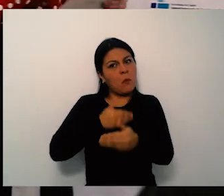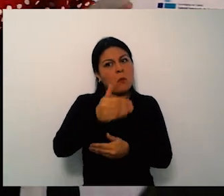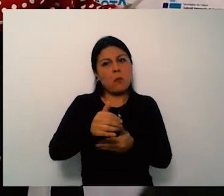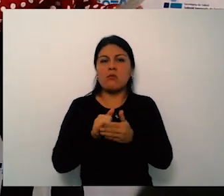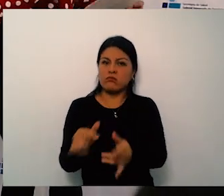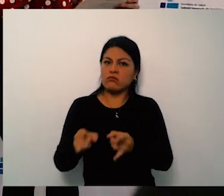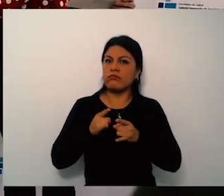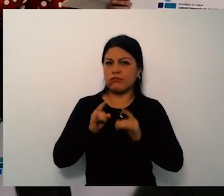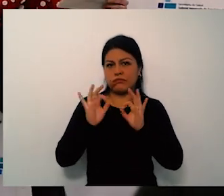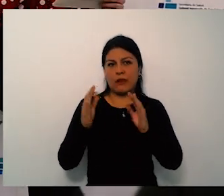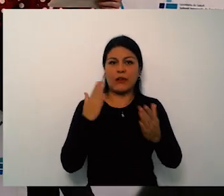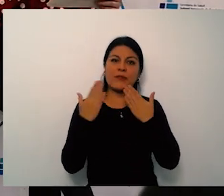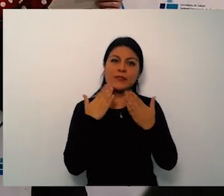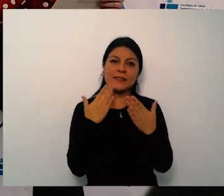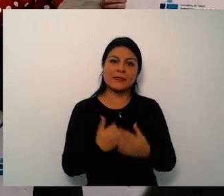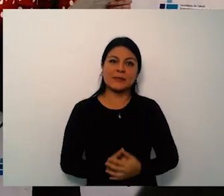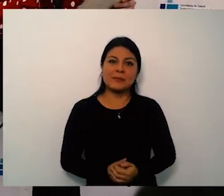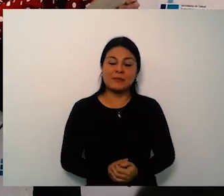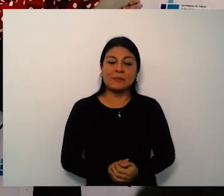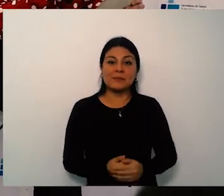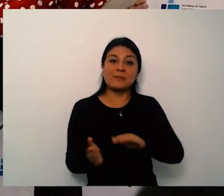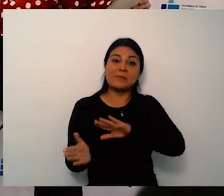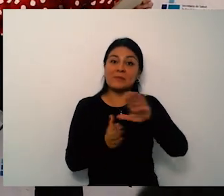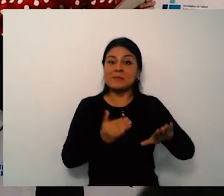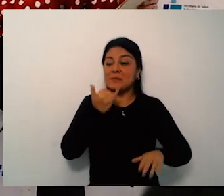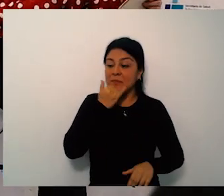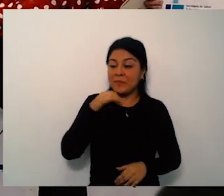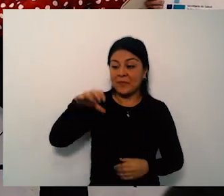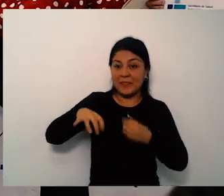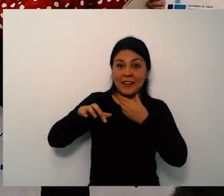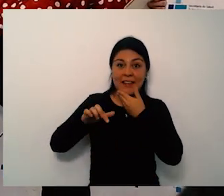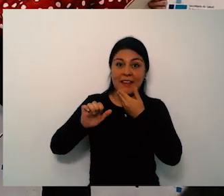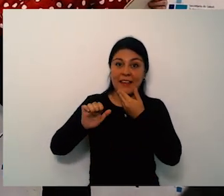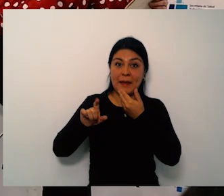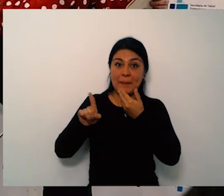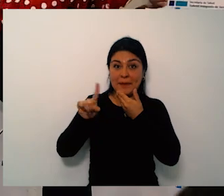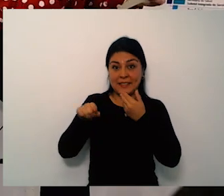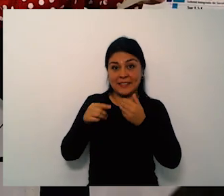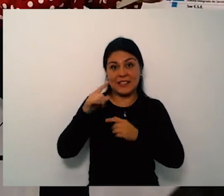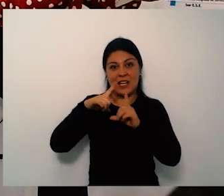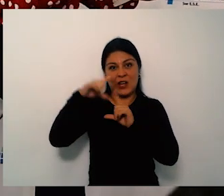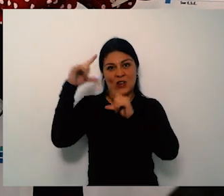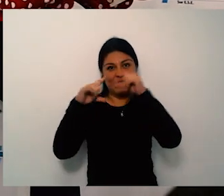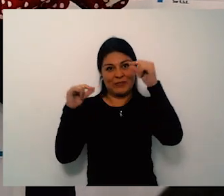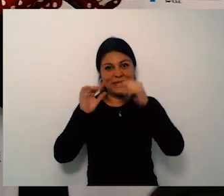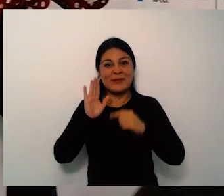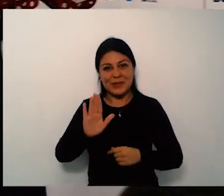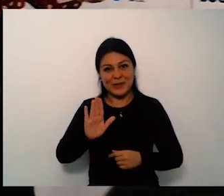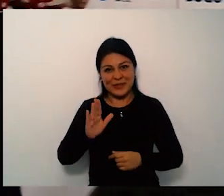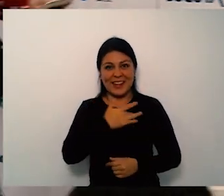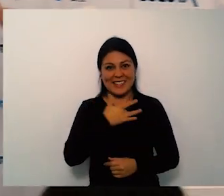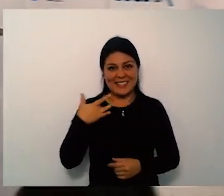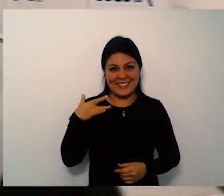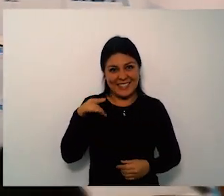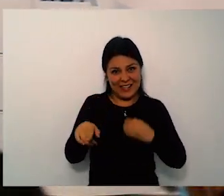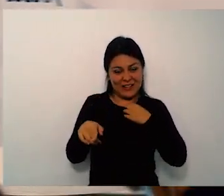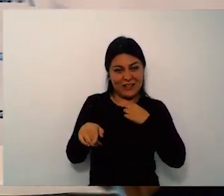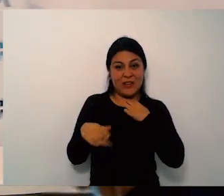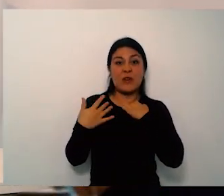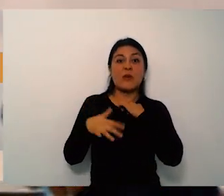señora Carmen Rosa por su pregunta ahora invitamos al señor Guillermo Villal quienes de Copacos de Sumapaz